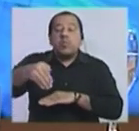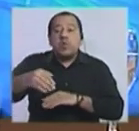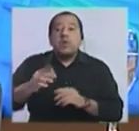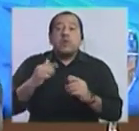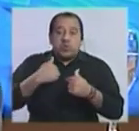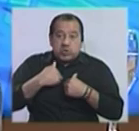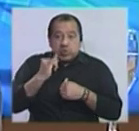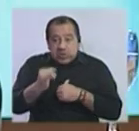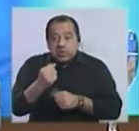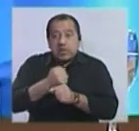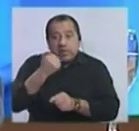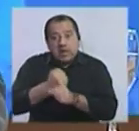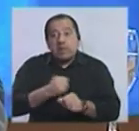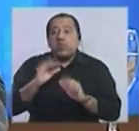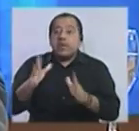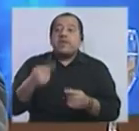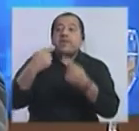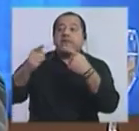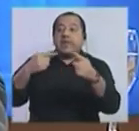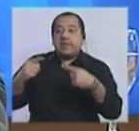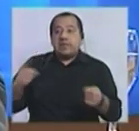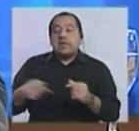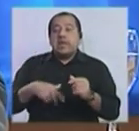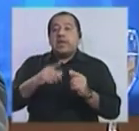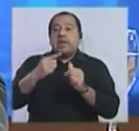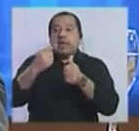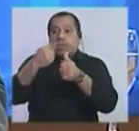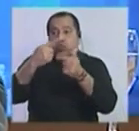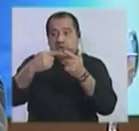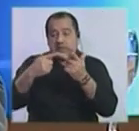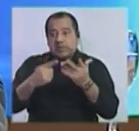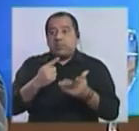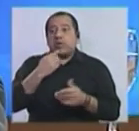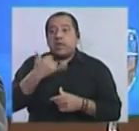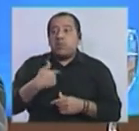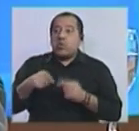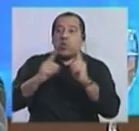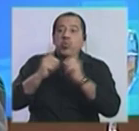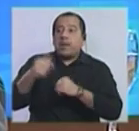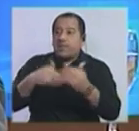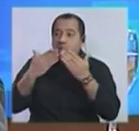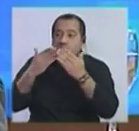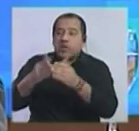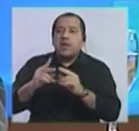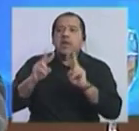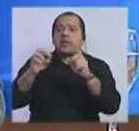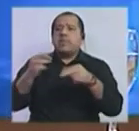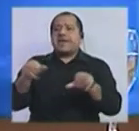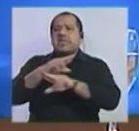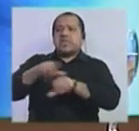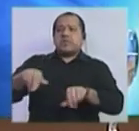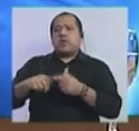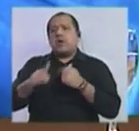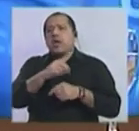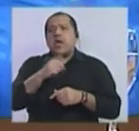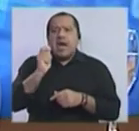trabajando a lo largo del tiempo en distintos escenarios con algunas preguntas que tienen que ver con el rechazo a figuras, es decir, a